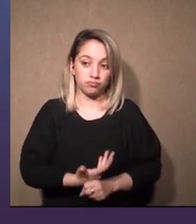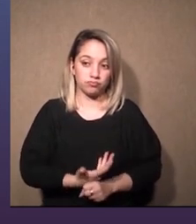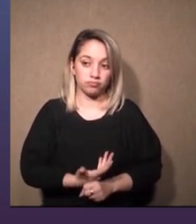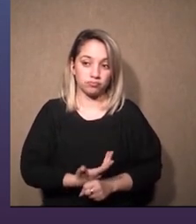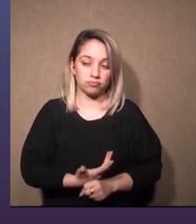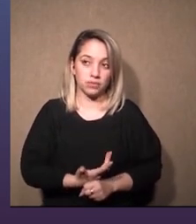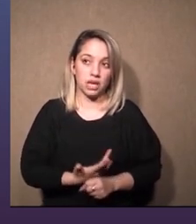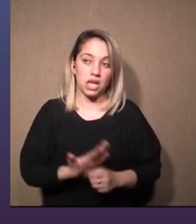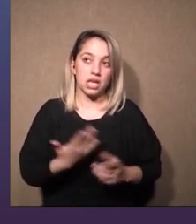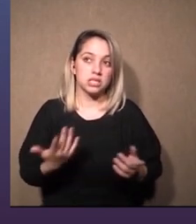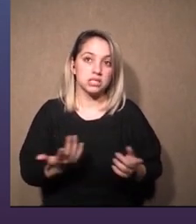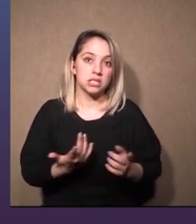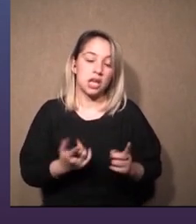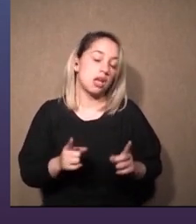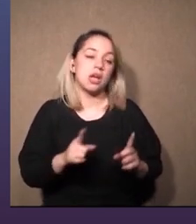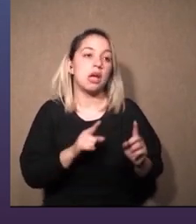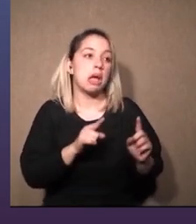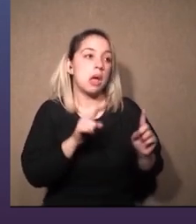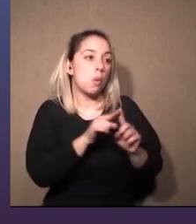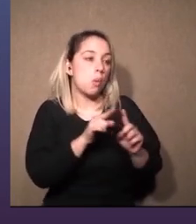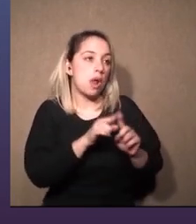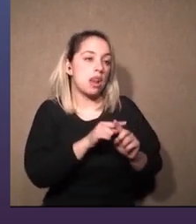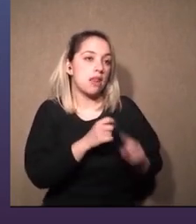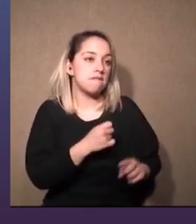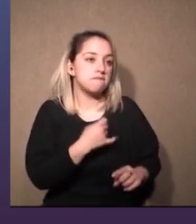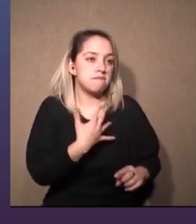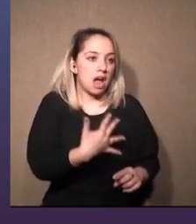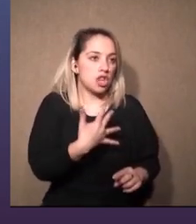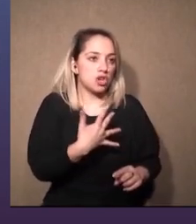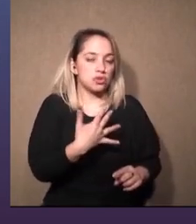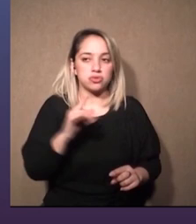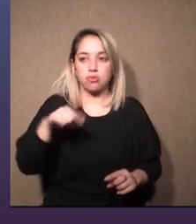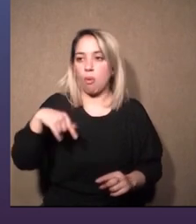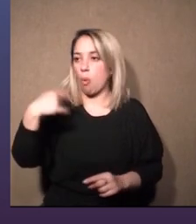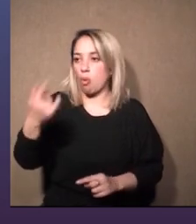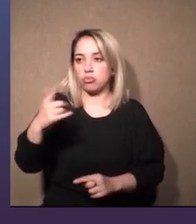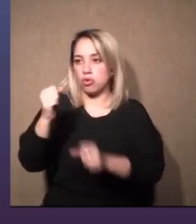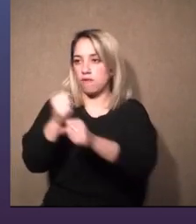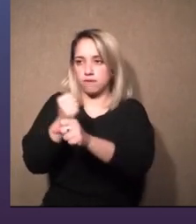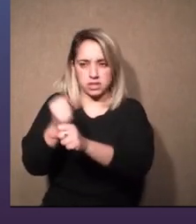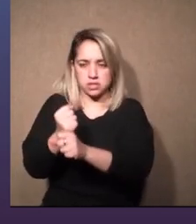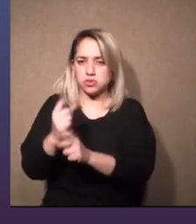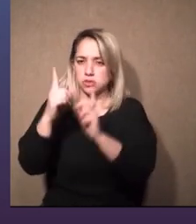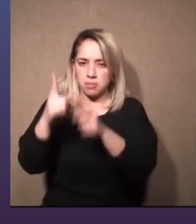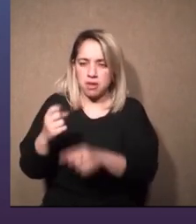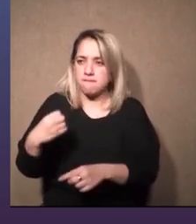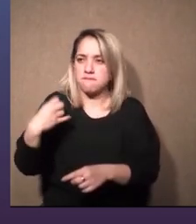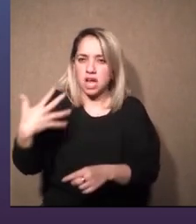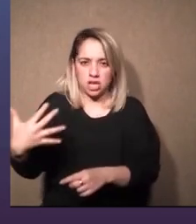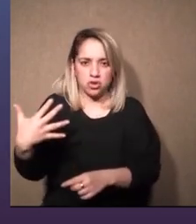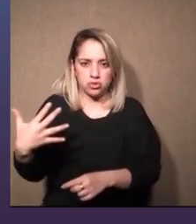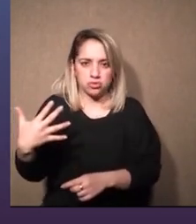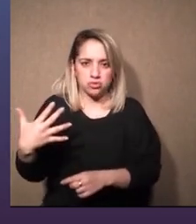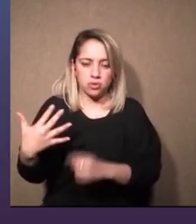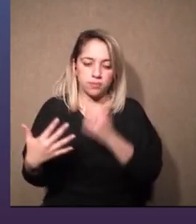es tan o mal más valioso que cualquier oficio y y